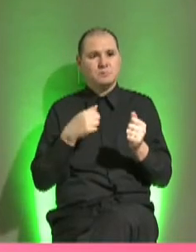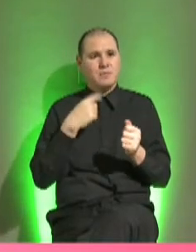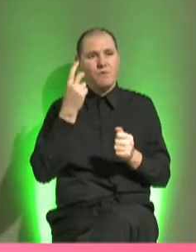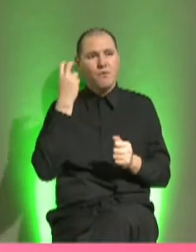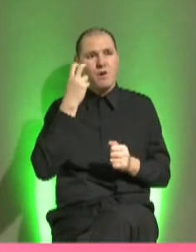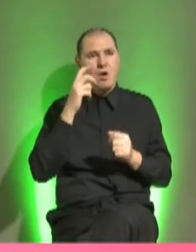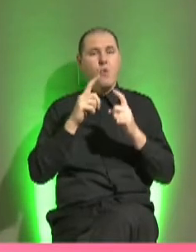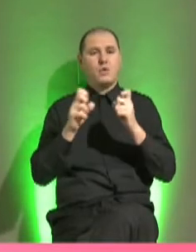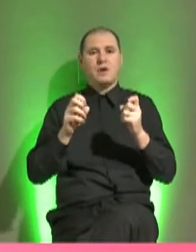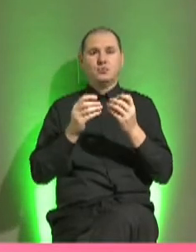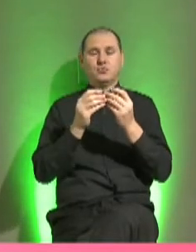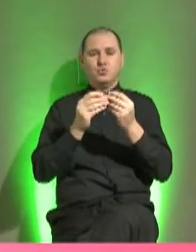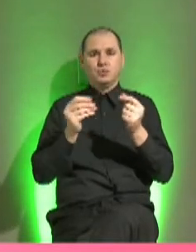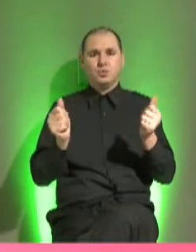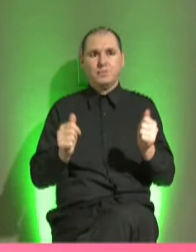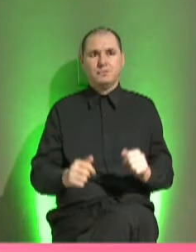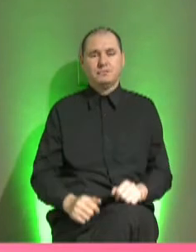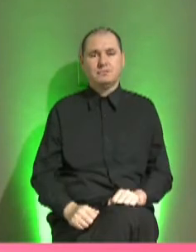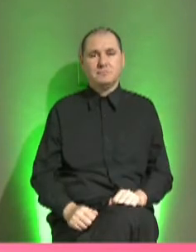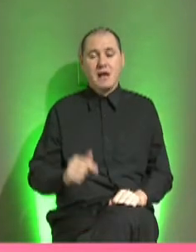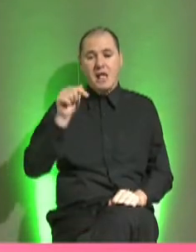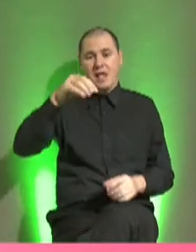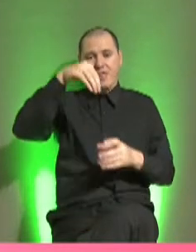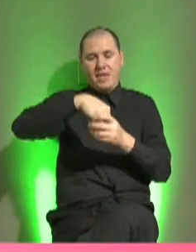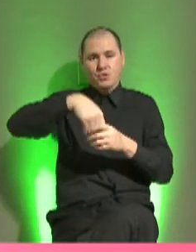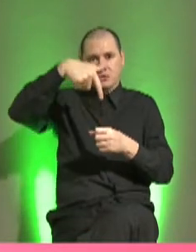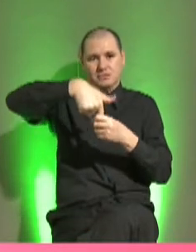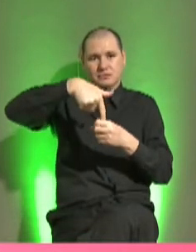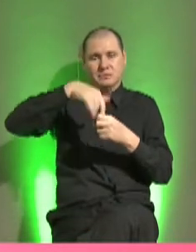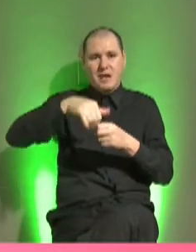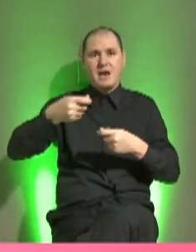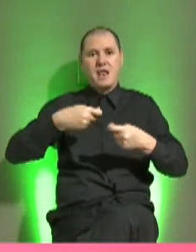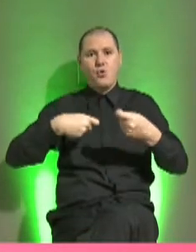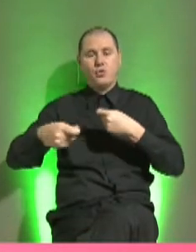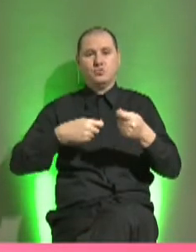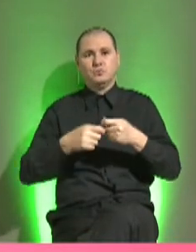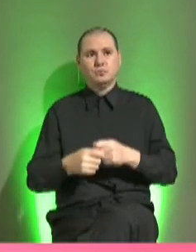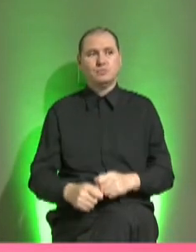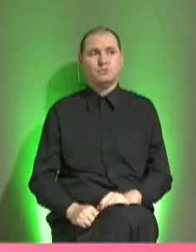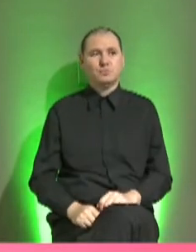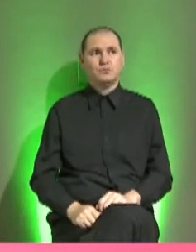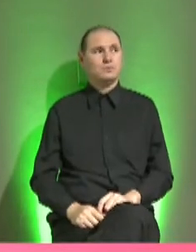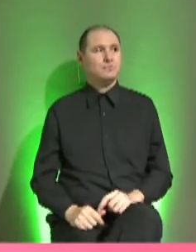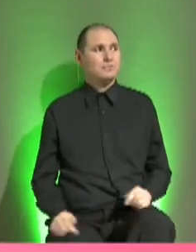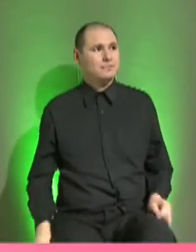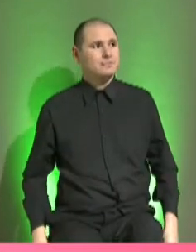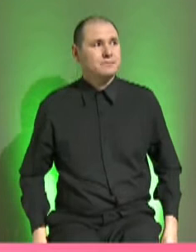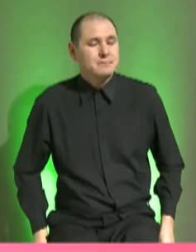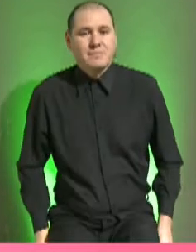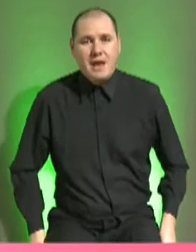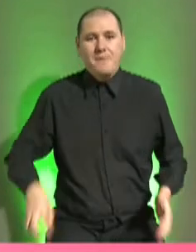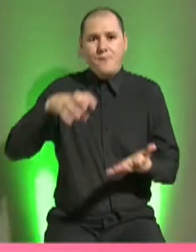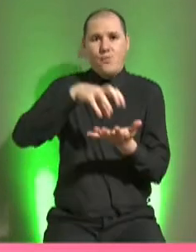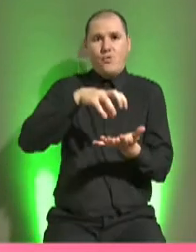solución más. Y dentro de la estación de servicio creamos una unidad de negocios llamada Cucu, que les prometo que la hamburguesa